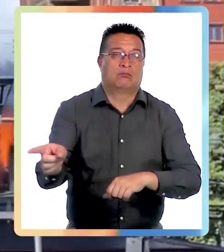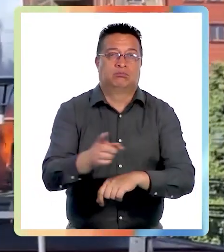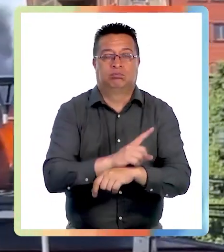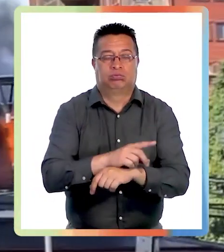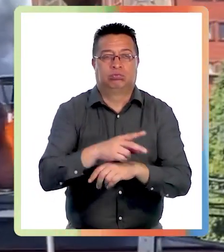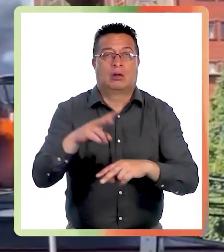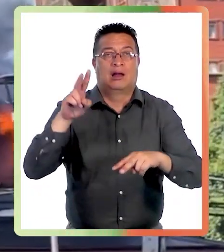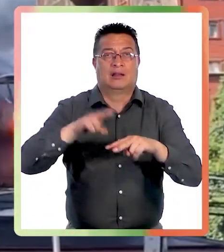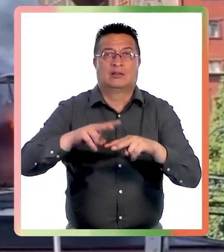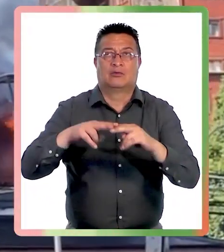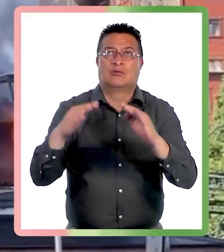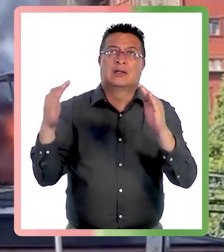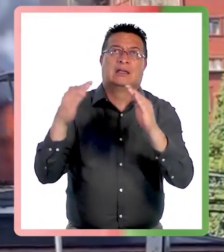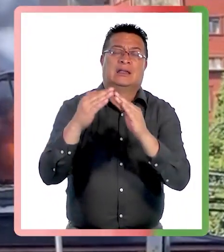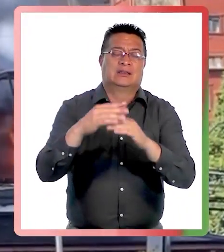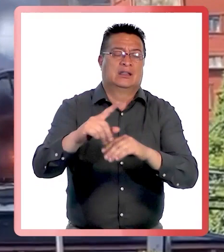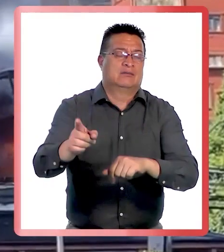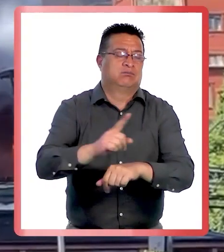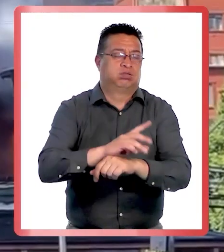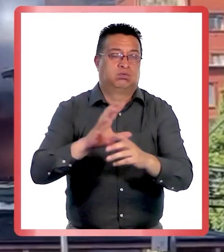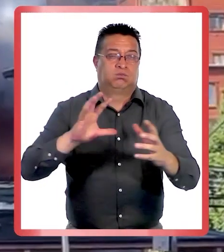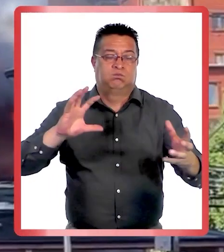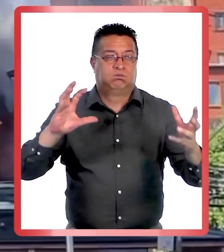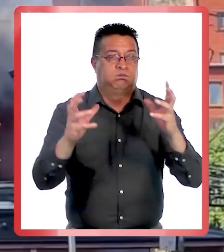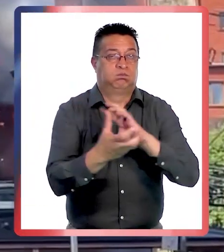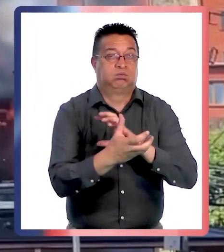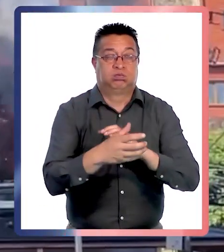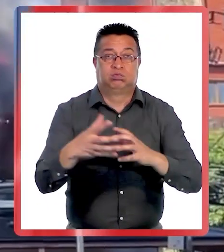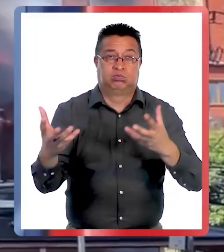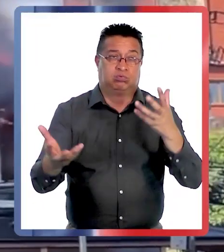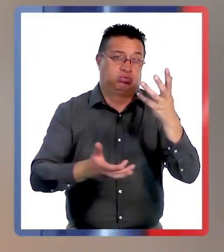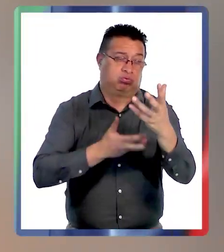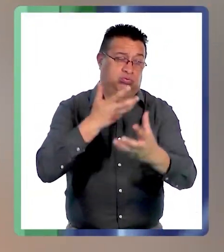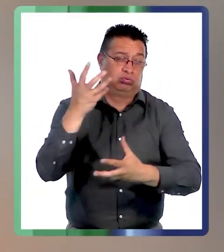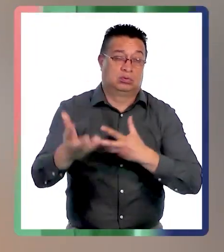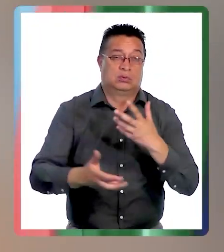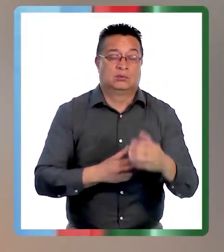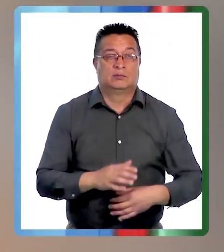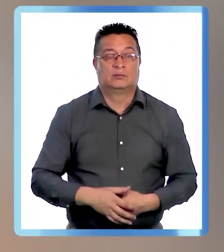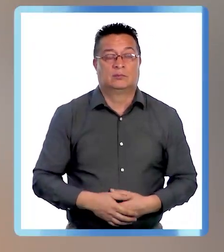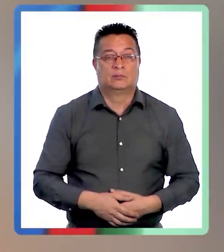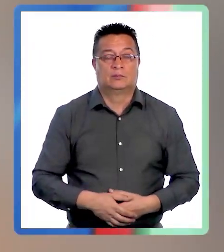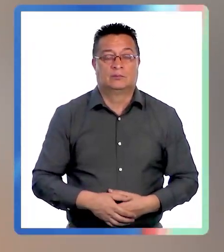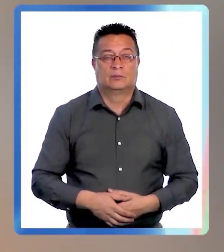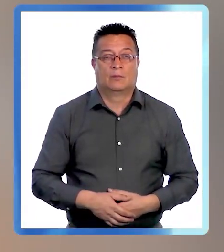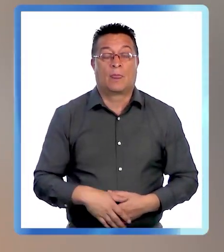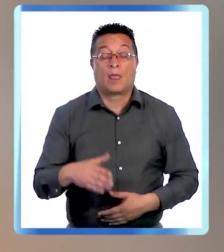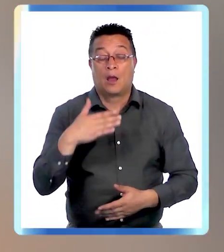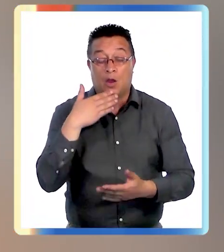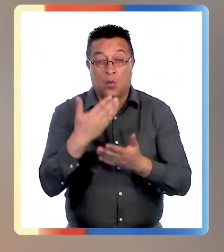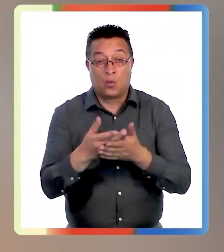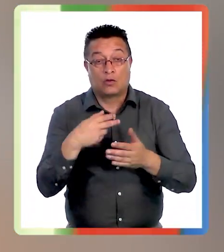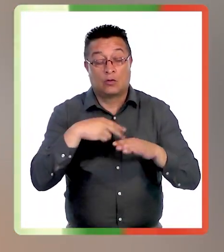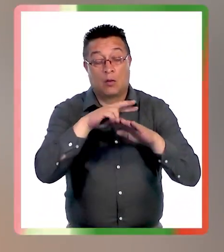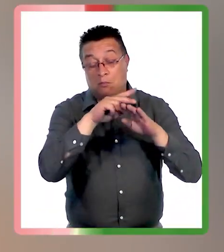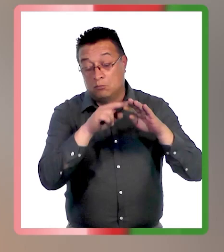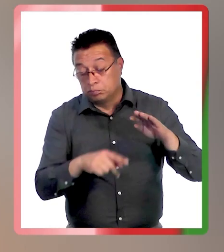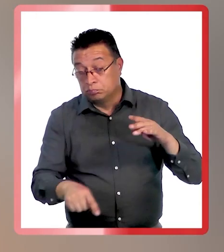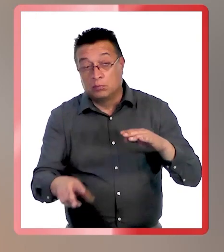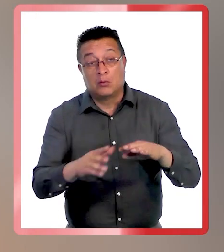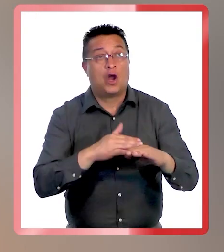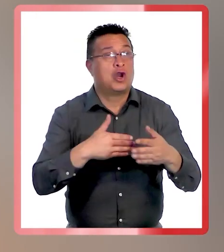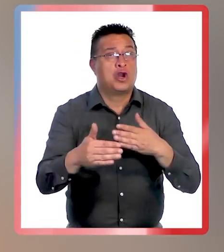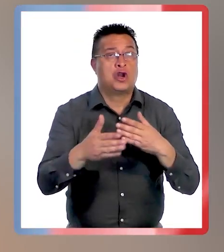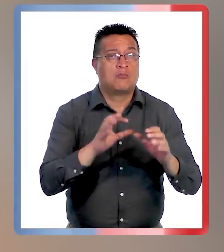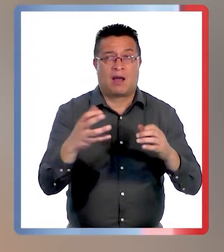combustibles, la antigua casona se convirtió rápidamente en un verdadero infierno. Y cuando yo bajé estaba todo